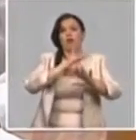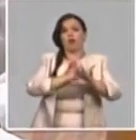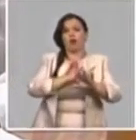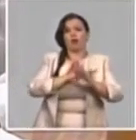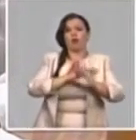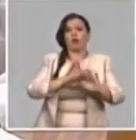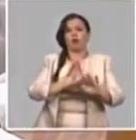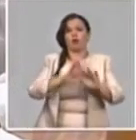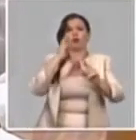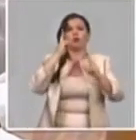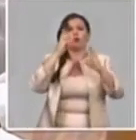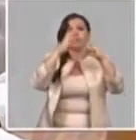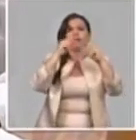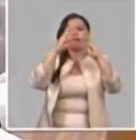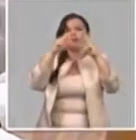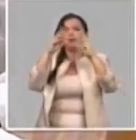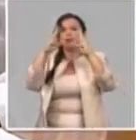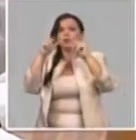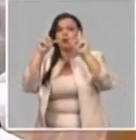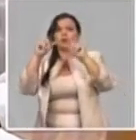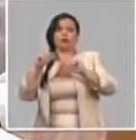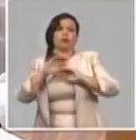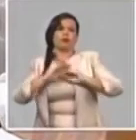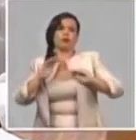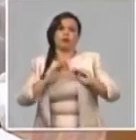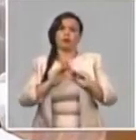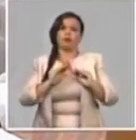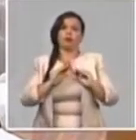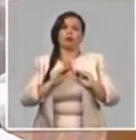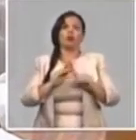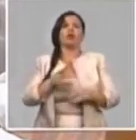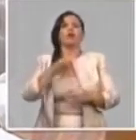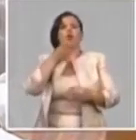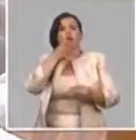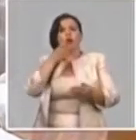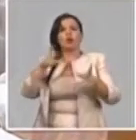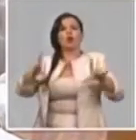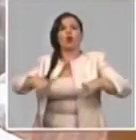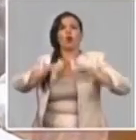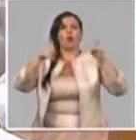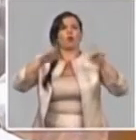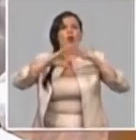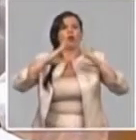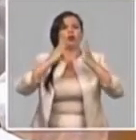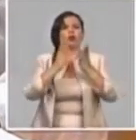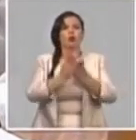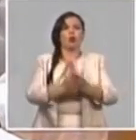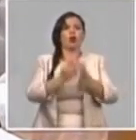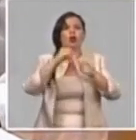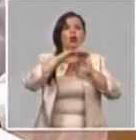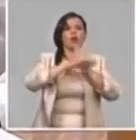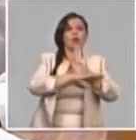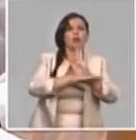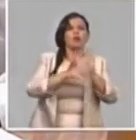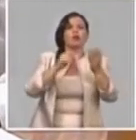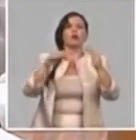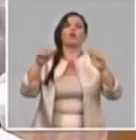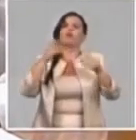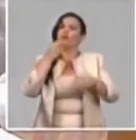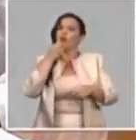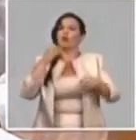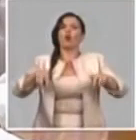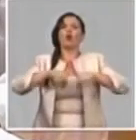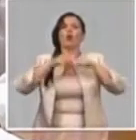indicadores productivos de nuestro sector y ha permitido que se garantice un grupo importante de provisiones para nuestro pueblo.